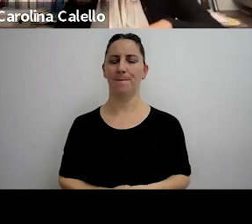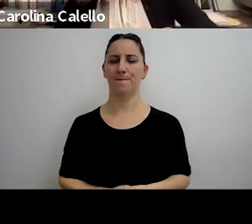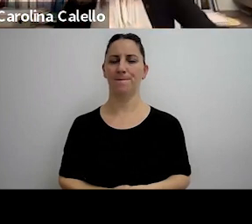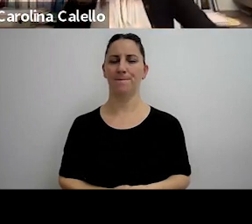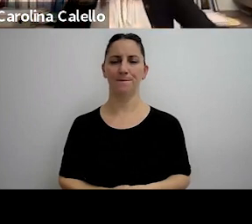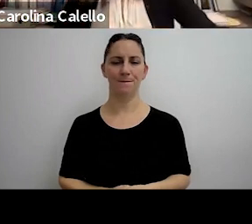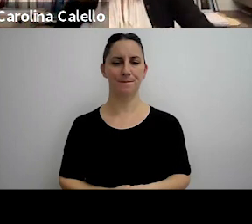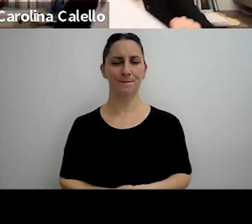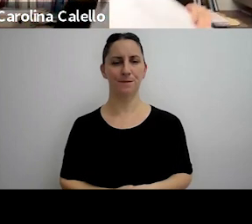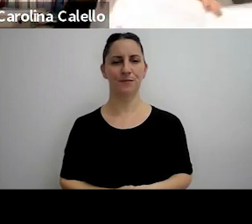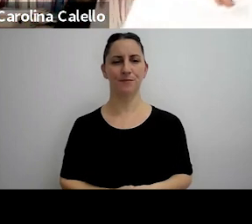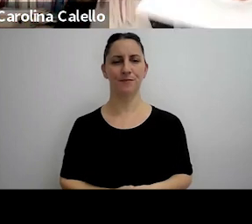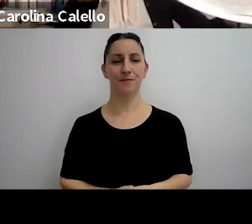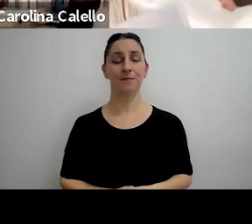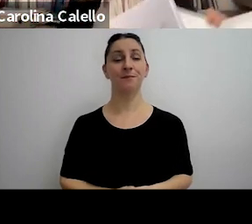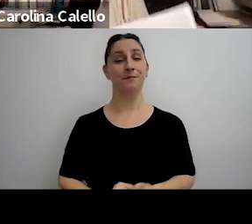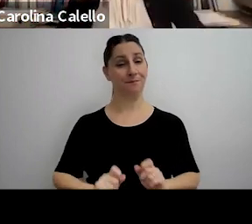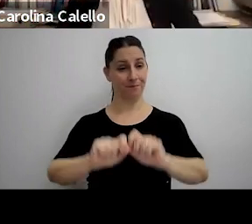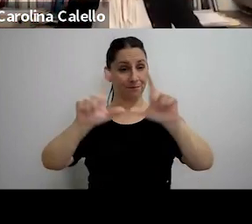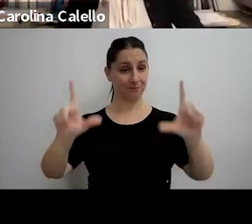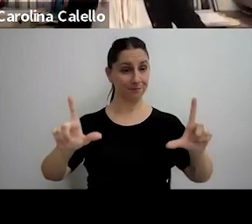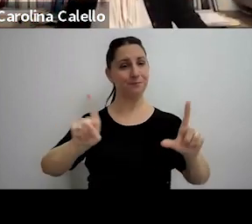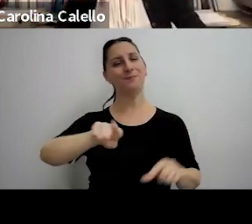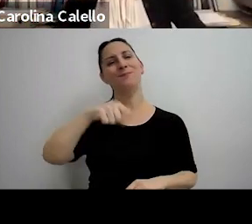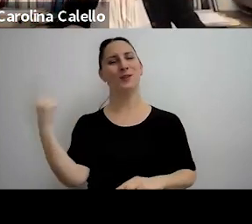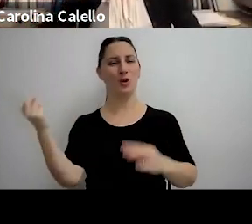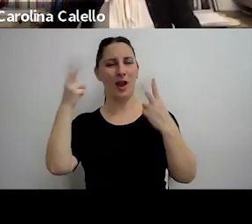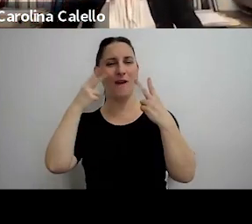acá otra nueva causa